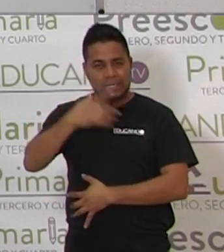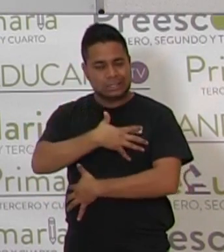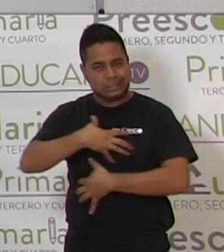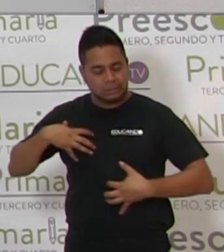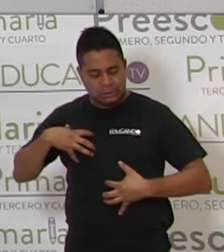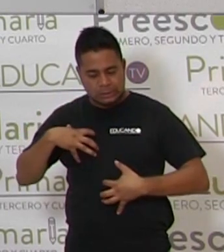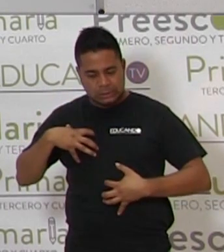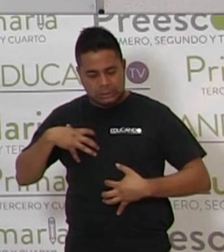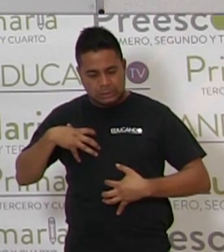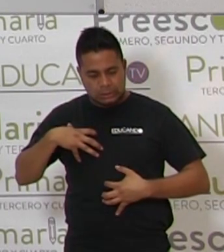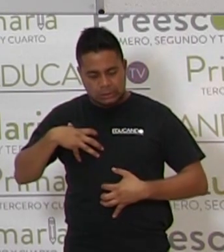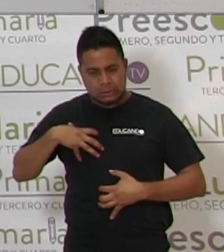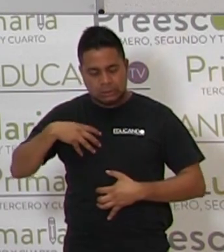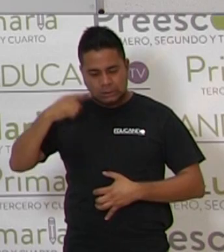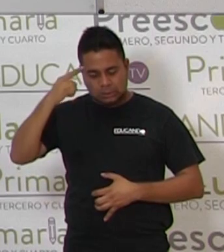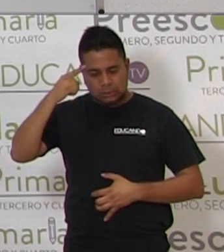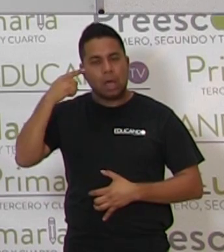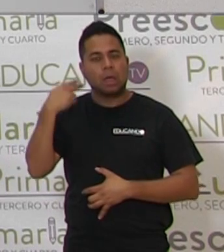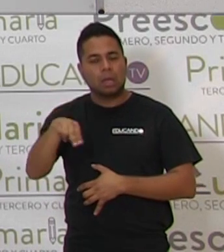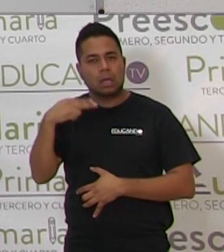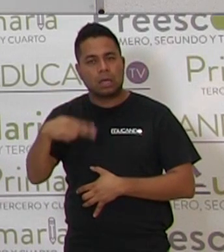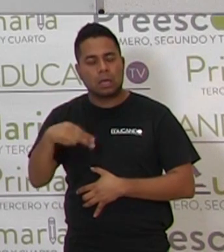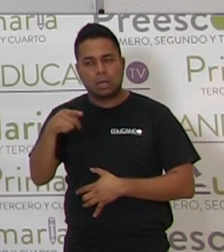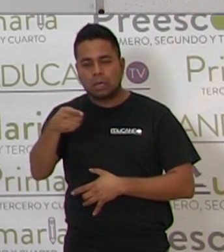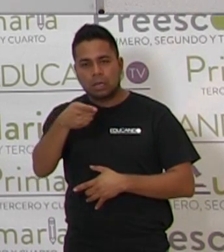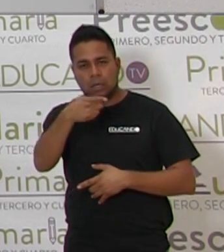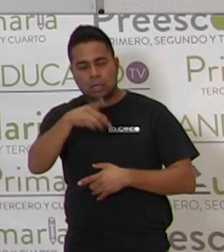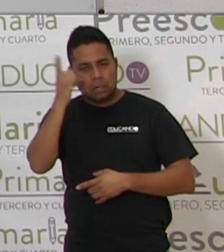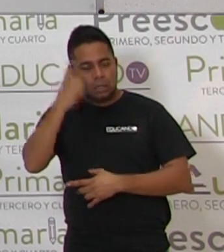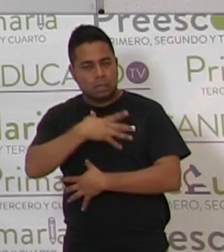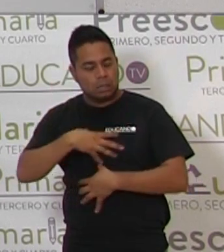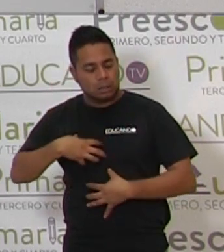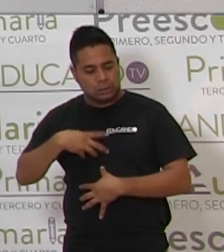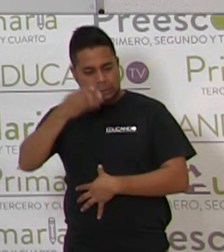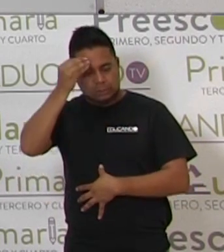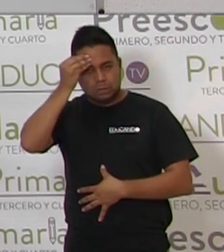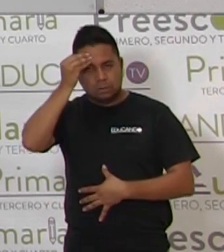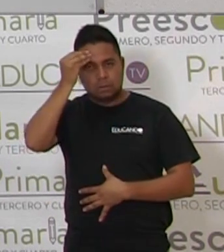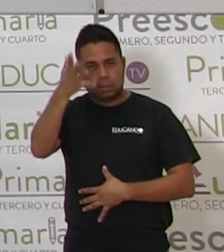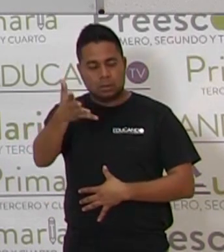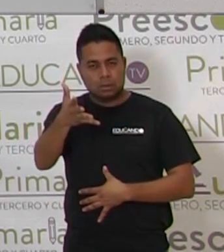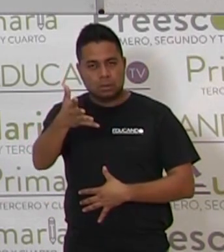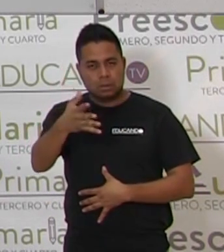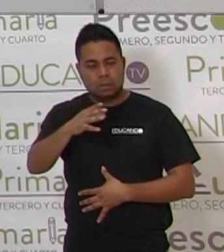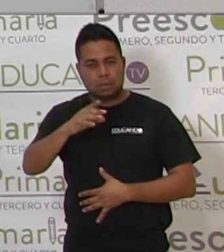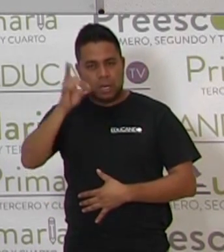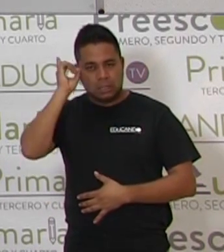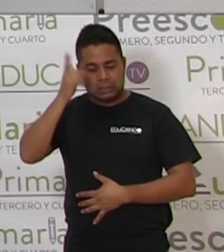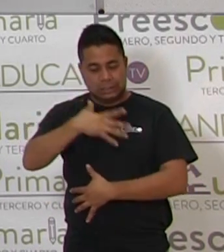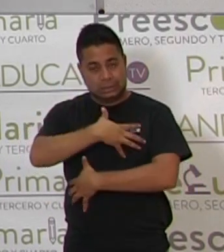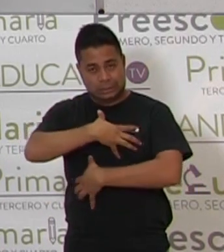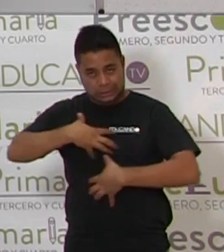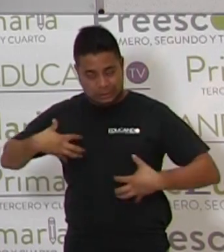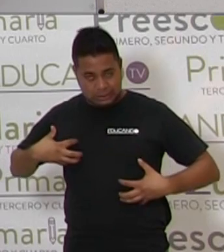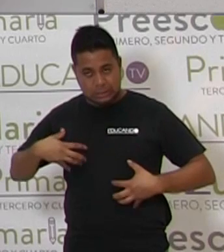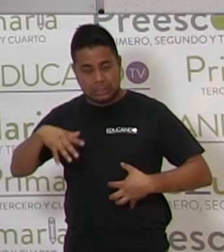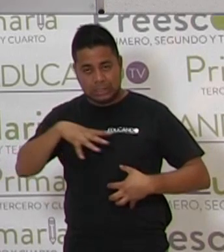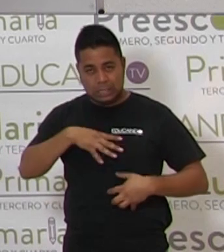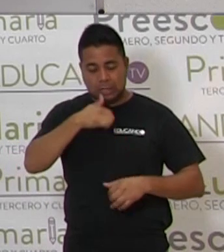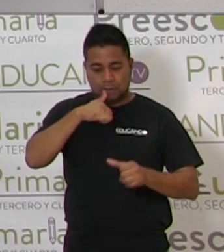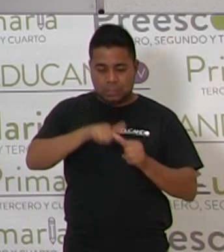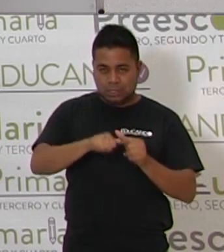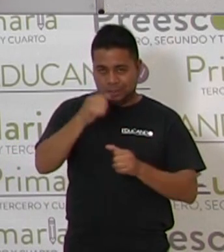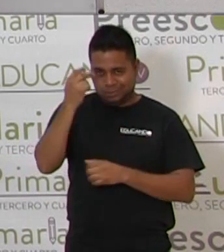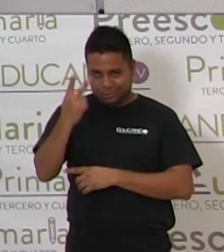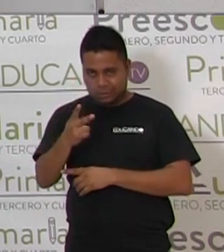a la cebra, no me acuerdo del nombre de la cebra, se me olvidó. Cebra lleva